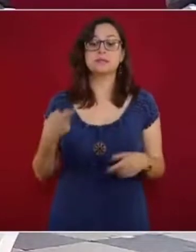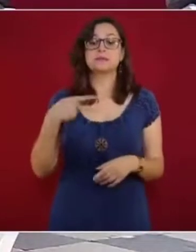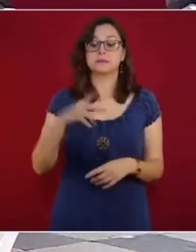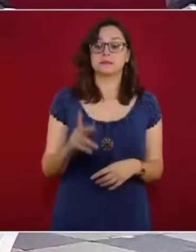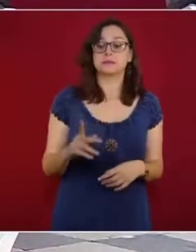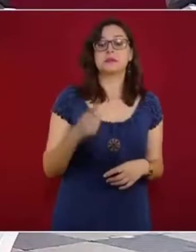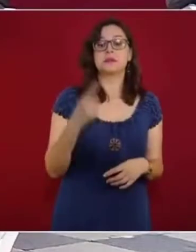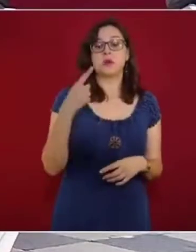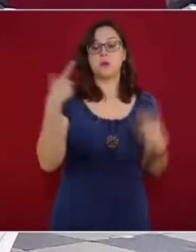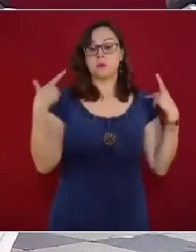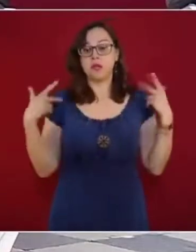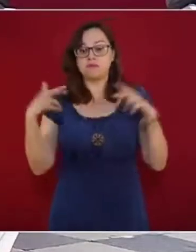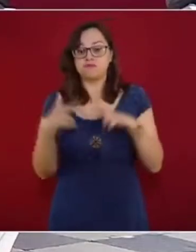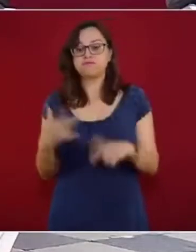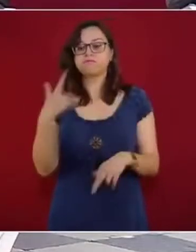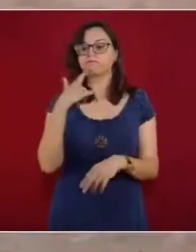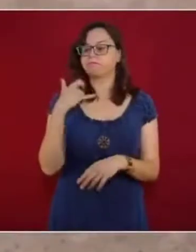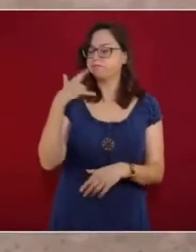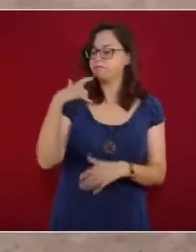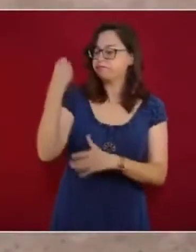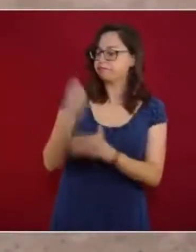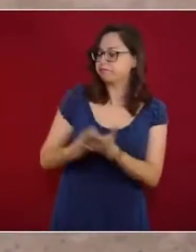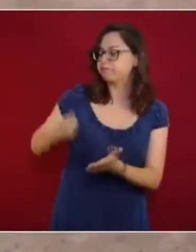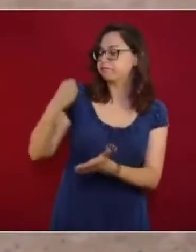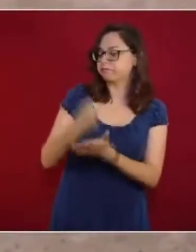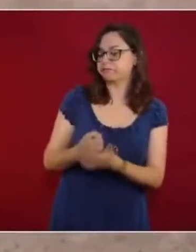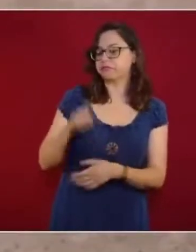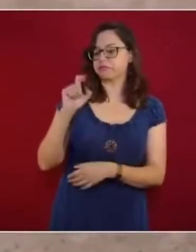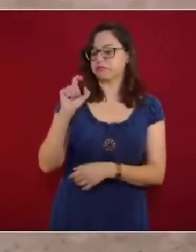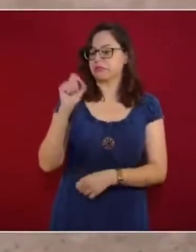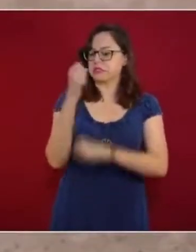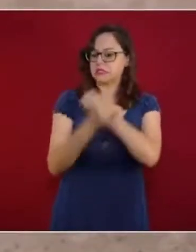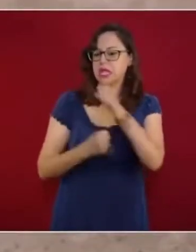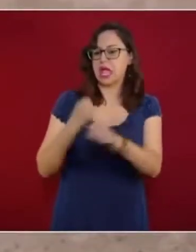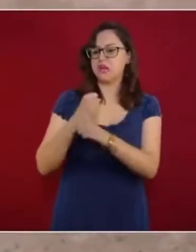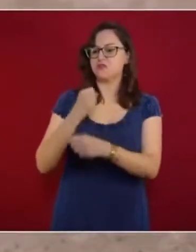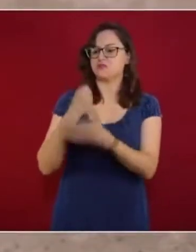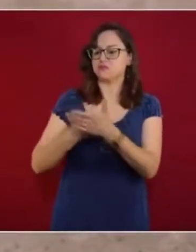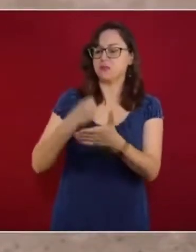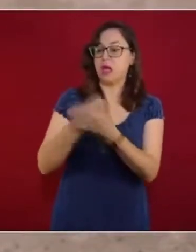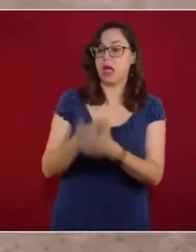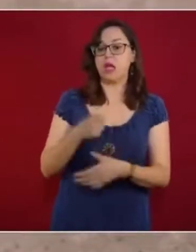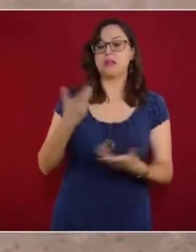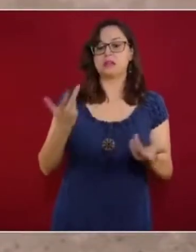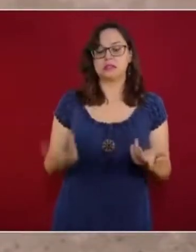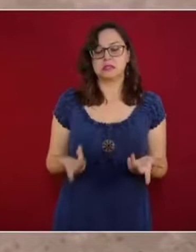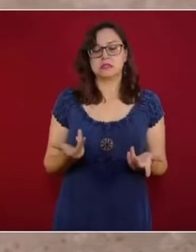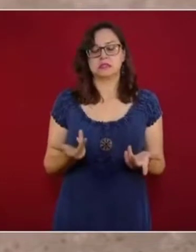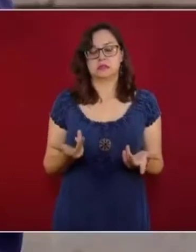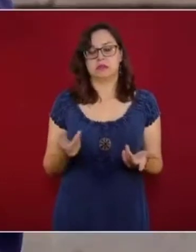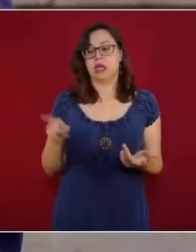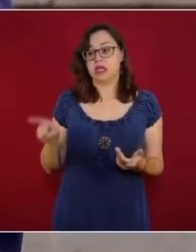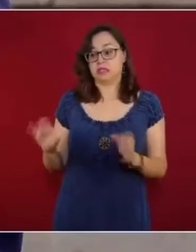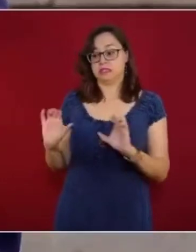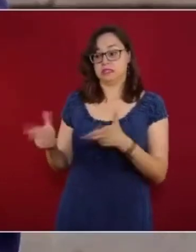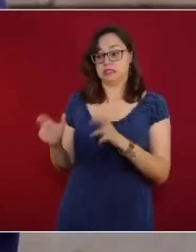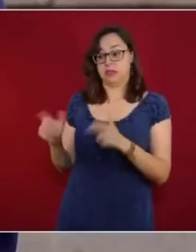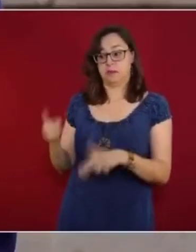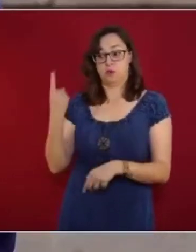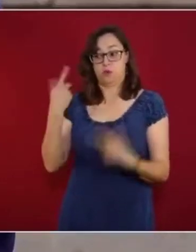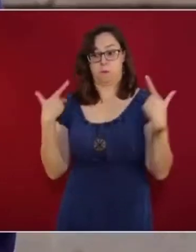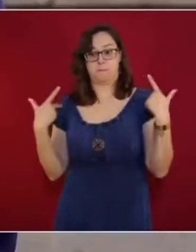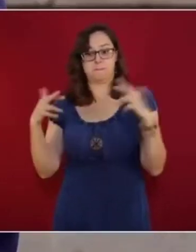ni dos, han luchado a veces hasta 20 años. decía un maestro de Chiapas, maestra, yo tengo 27